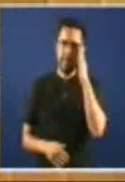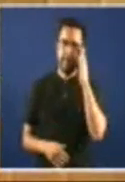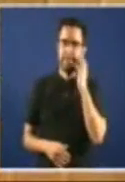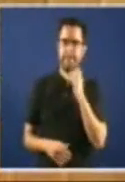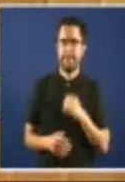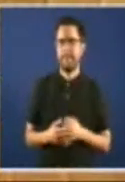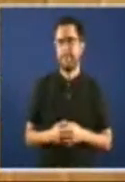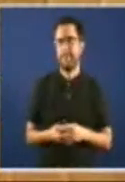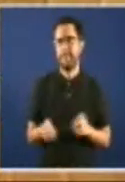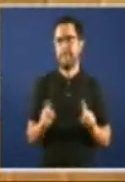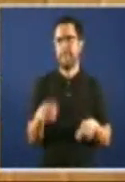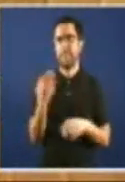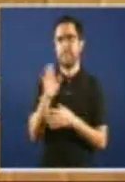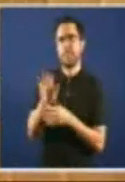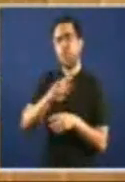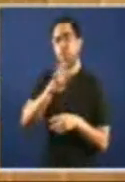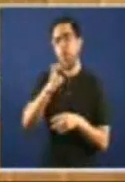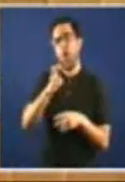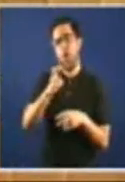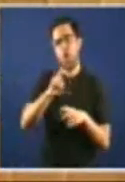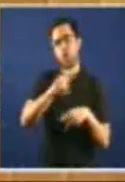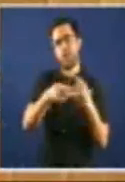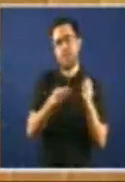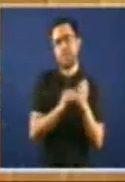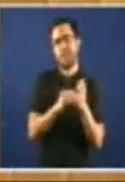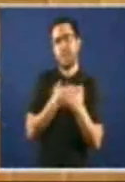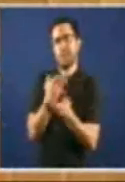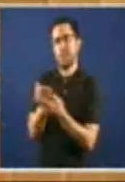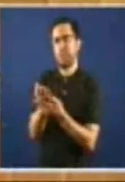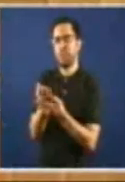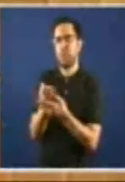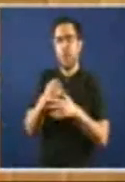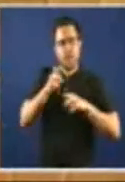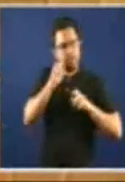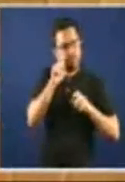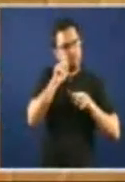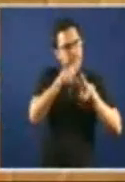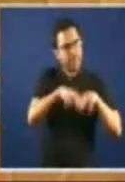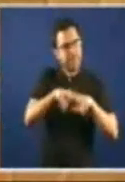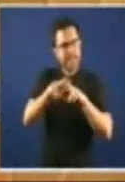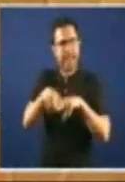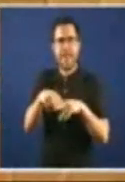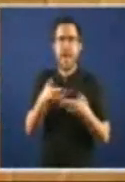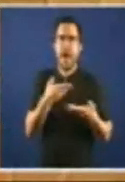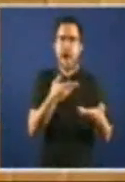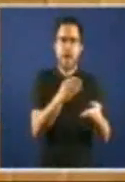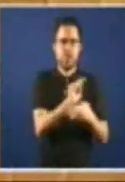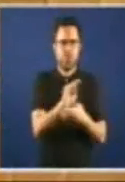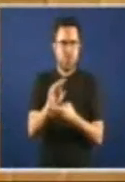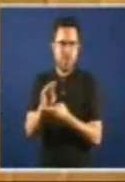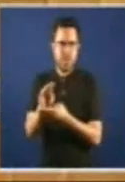Presentamos Outra amenda Pedindo Que se fiscalicen As asudas E que ademais Especialmente Se defenda